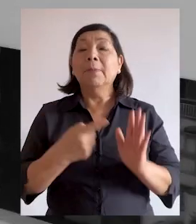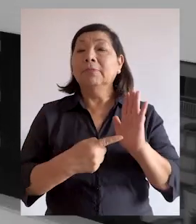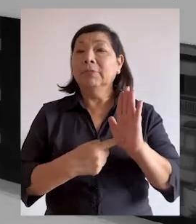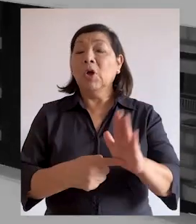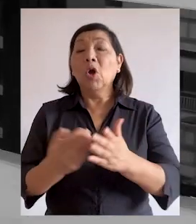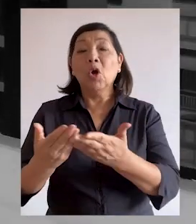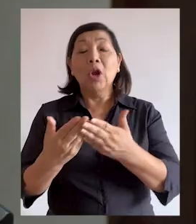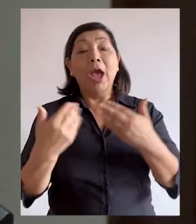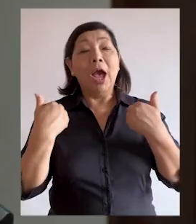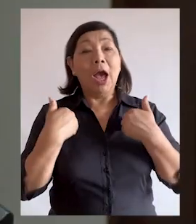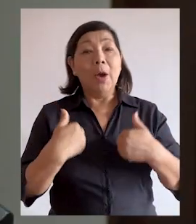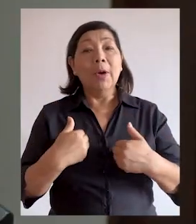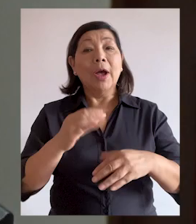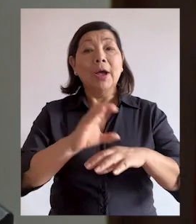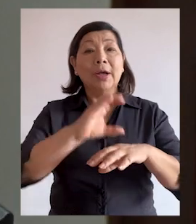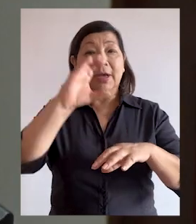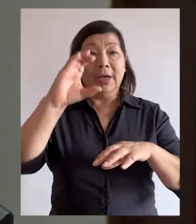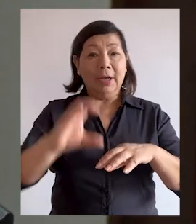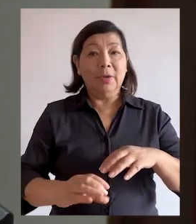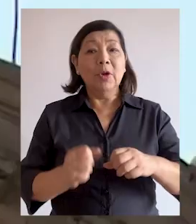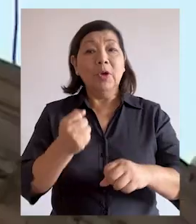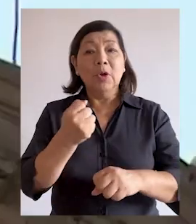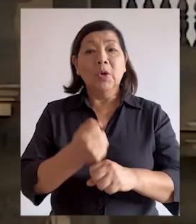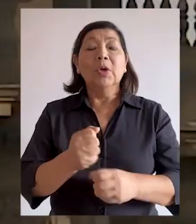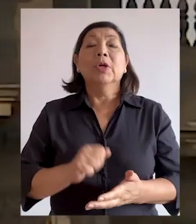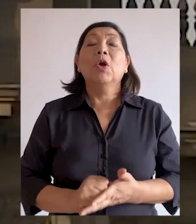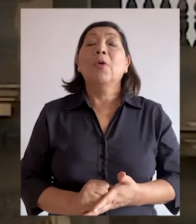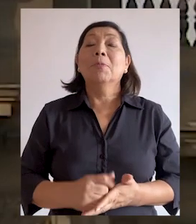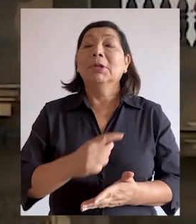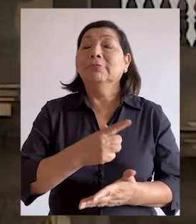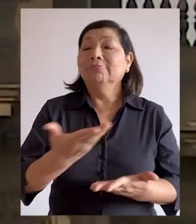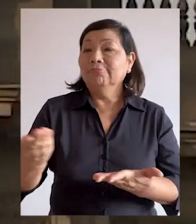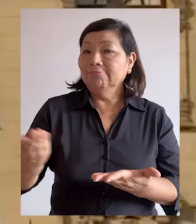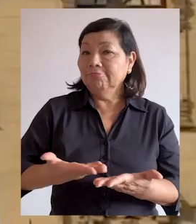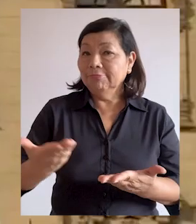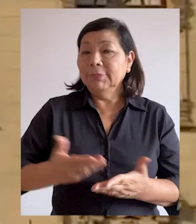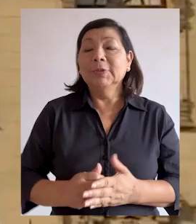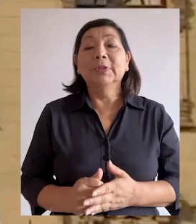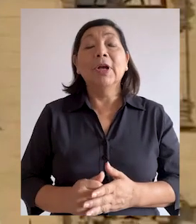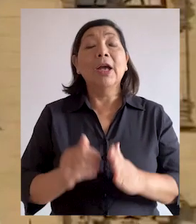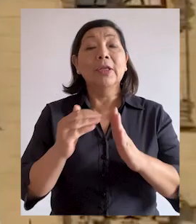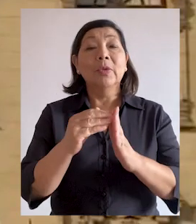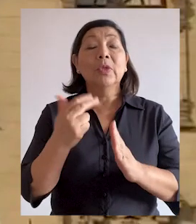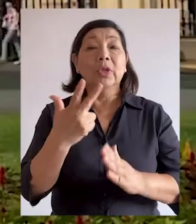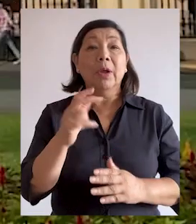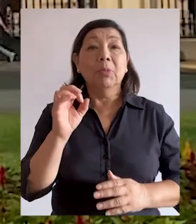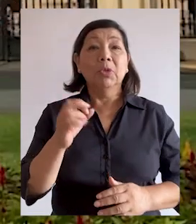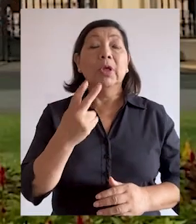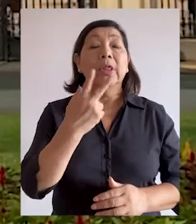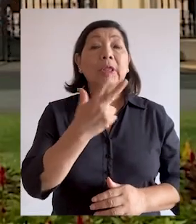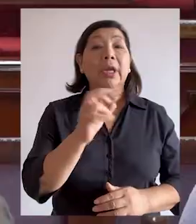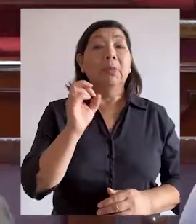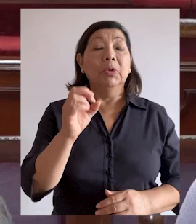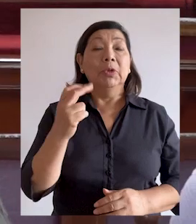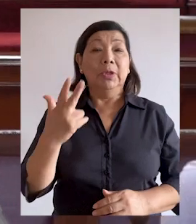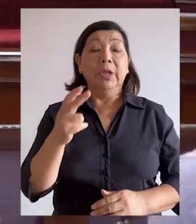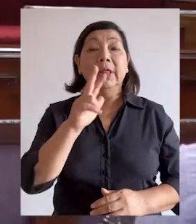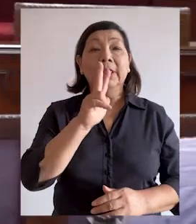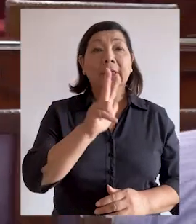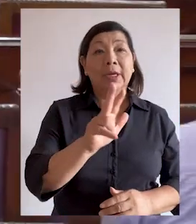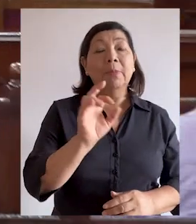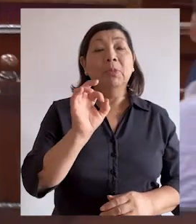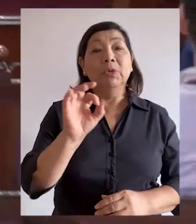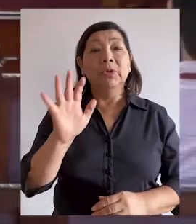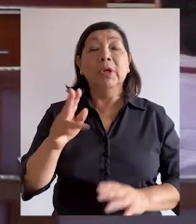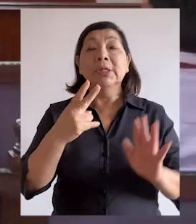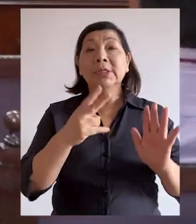presentado por el Colegio de Abogados de Cajamarca contra el Poder Ejecutivo en el que cuestionan los artículos 3.2, 3.3, 3